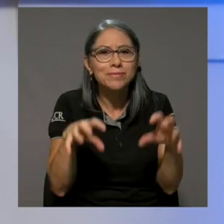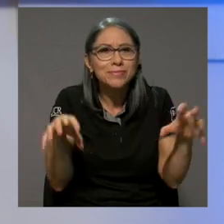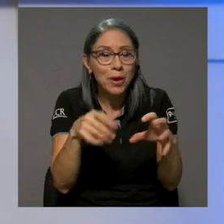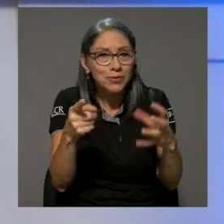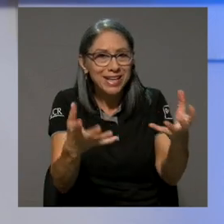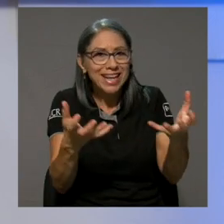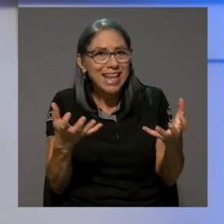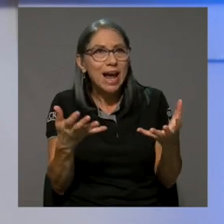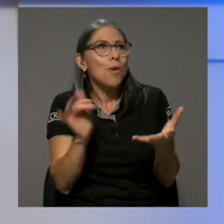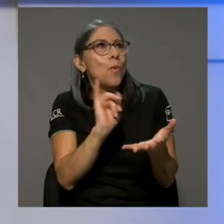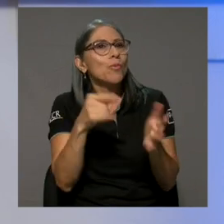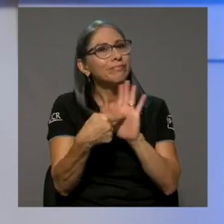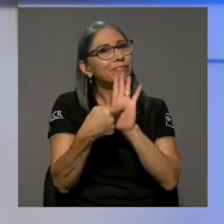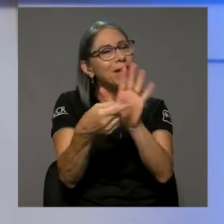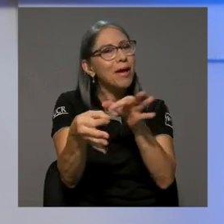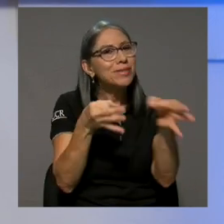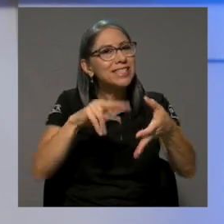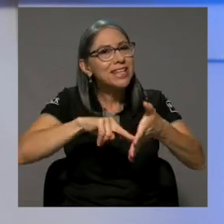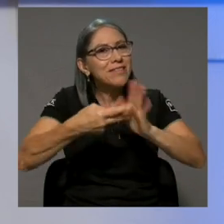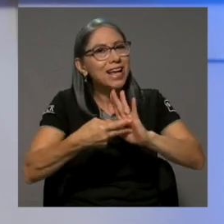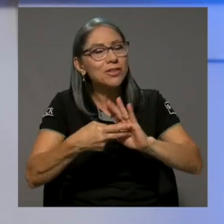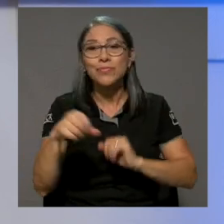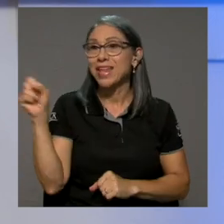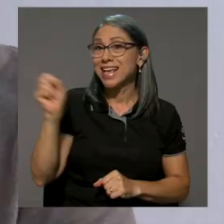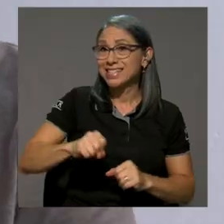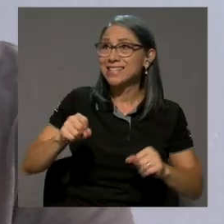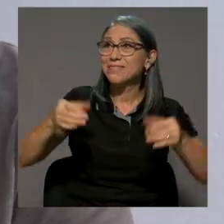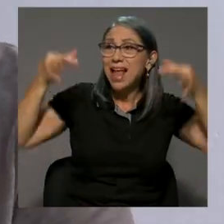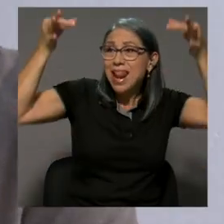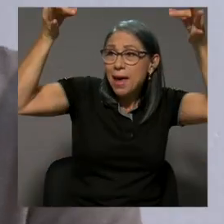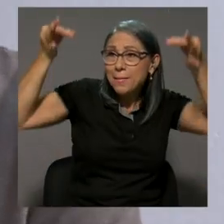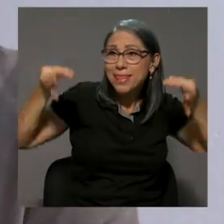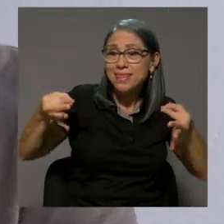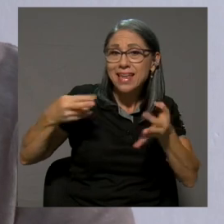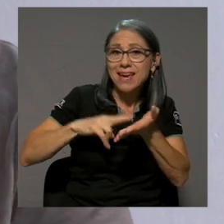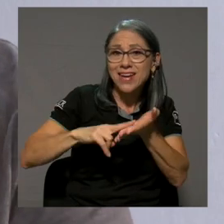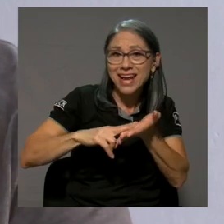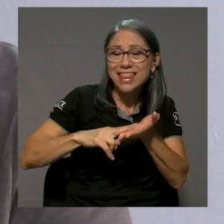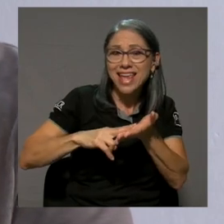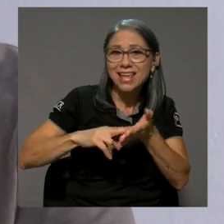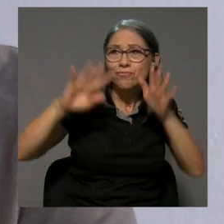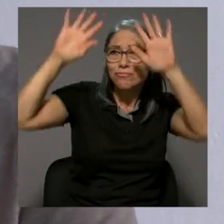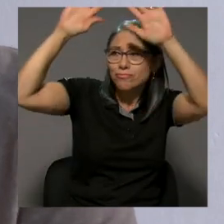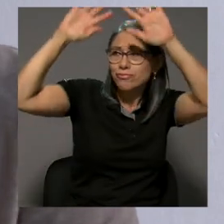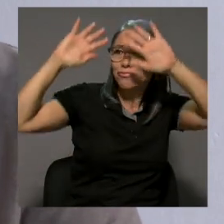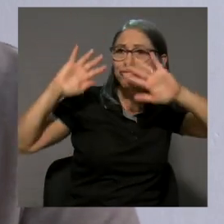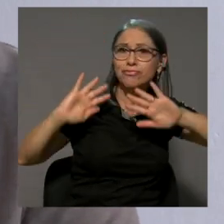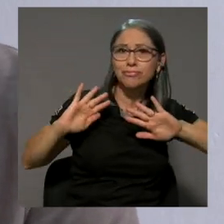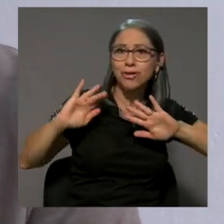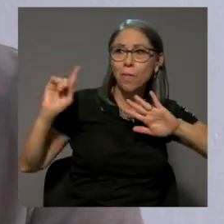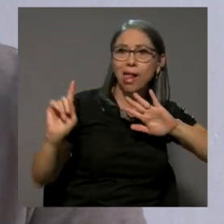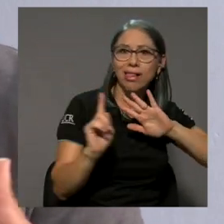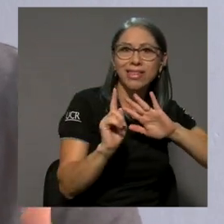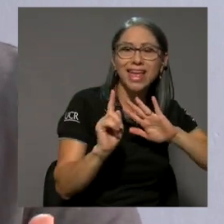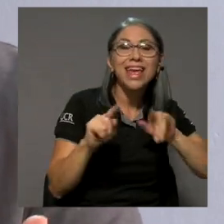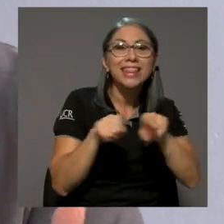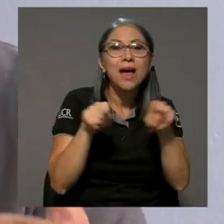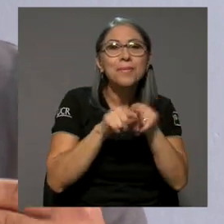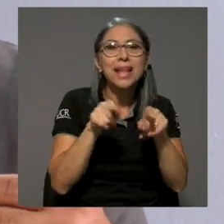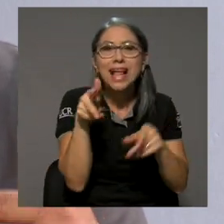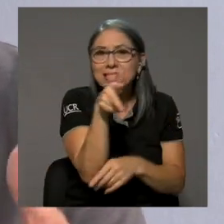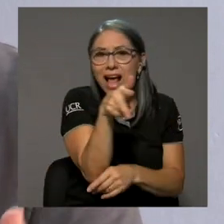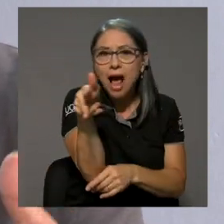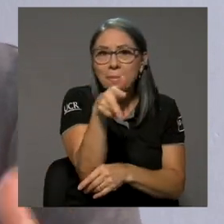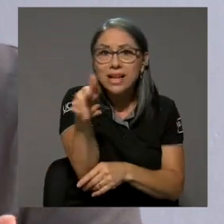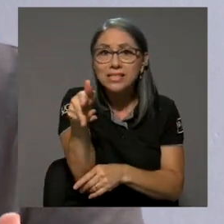o menos como esa significación, digamos. Sí, tanto la pantalla verde como las cámaras. Cuando tu familia